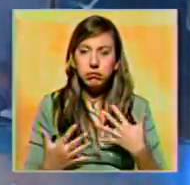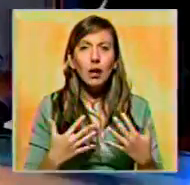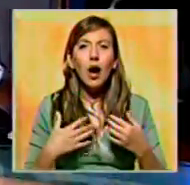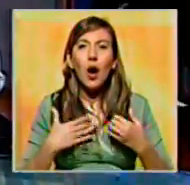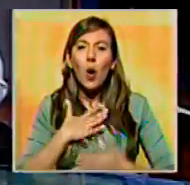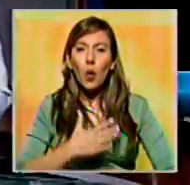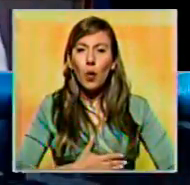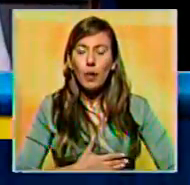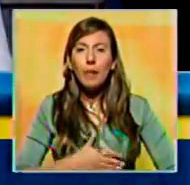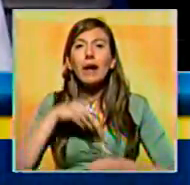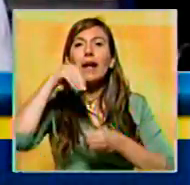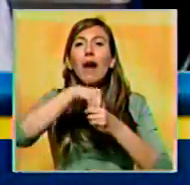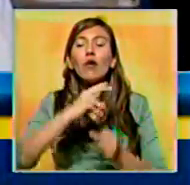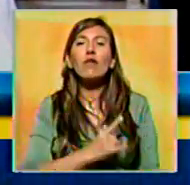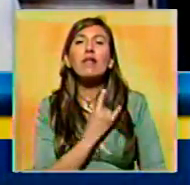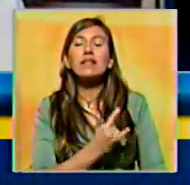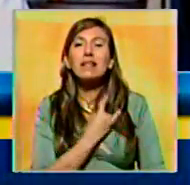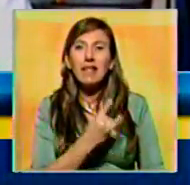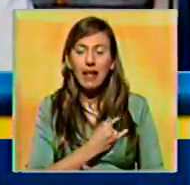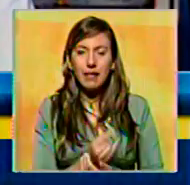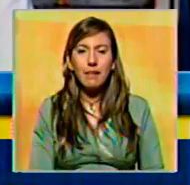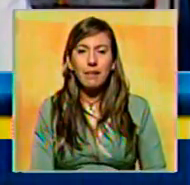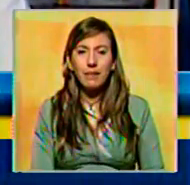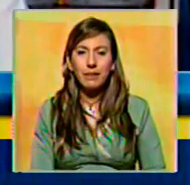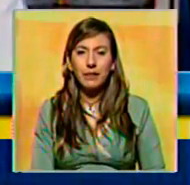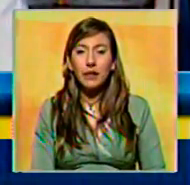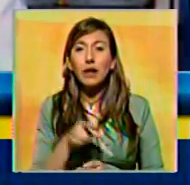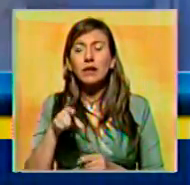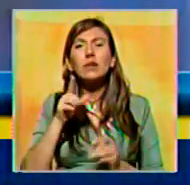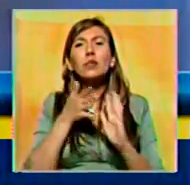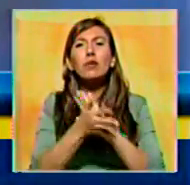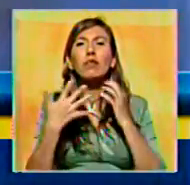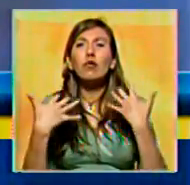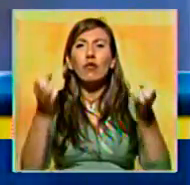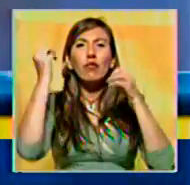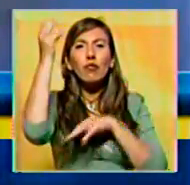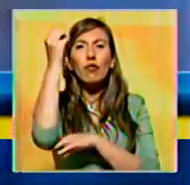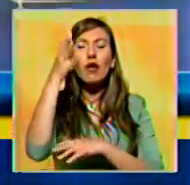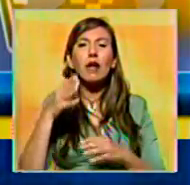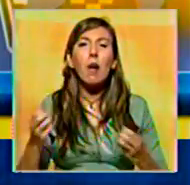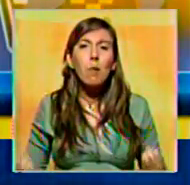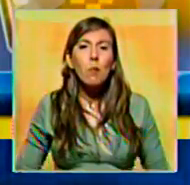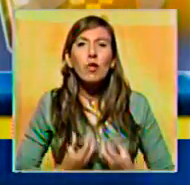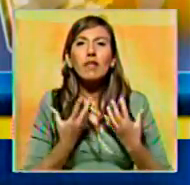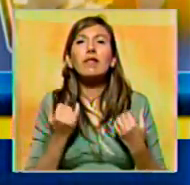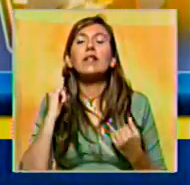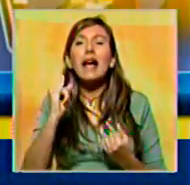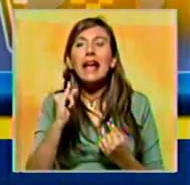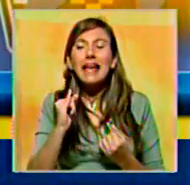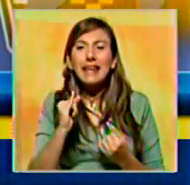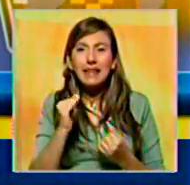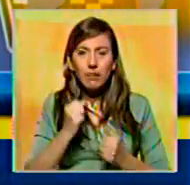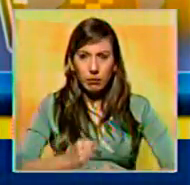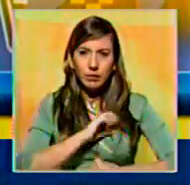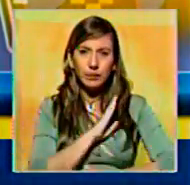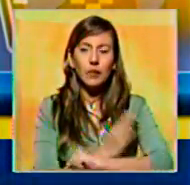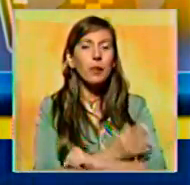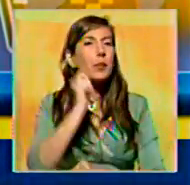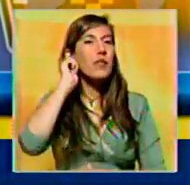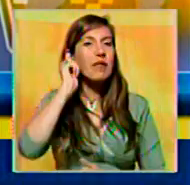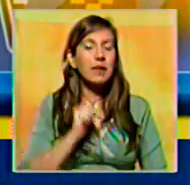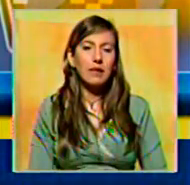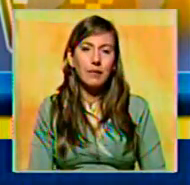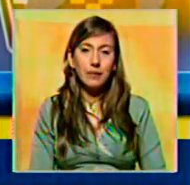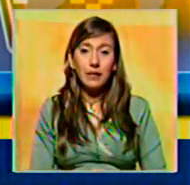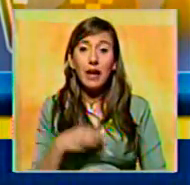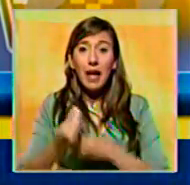actividad se llevará a cabo durante un foro que tendrá como tema principal la motivación y el emprendimiento profesional femenino. El evento